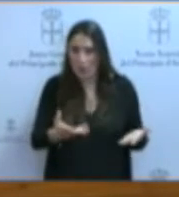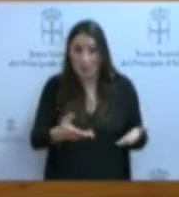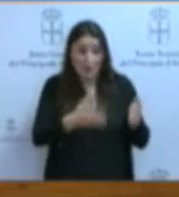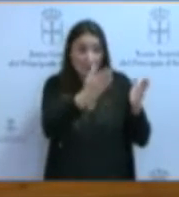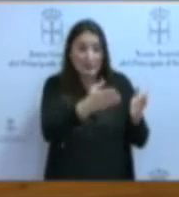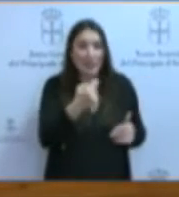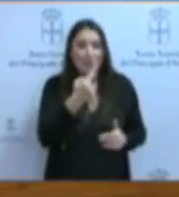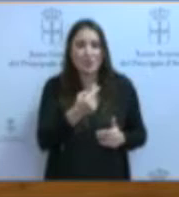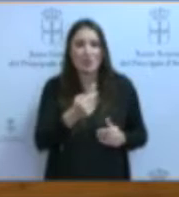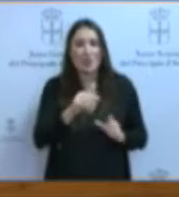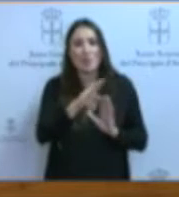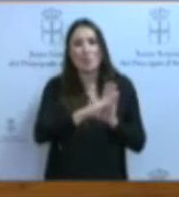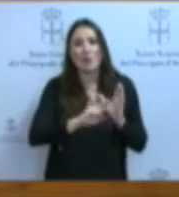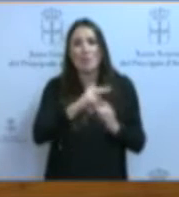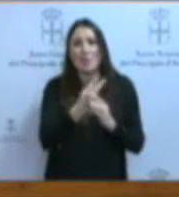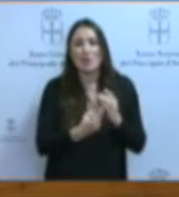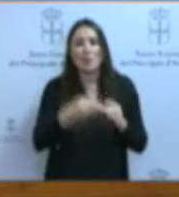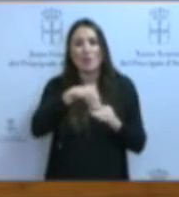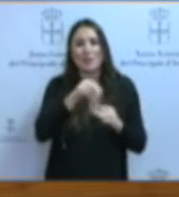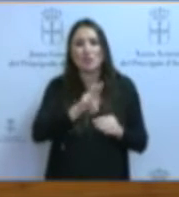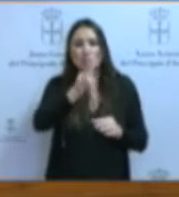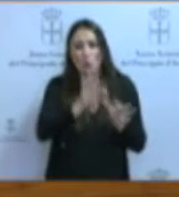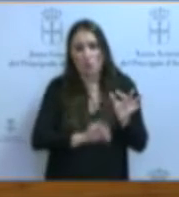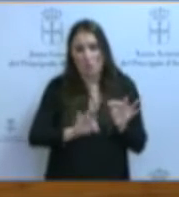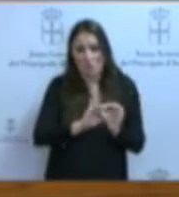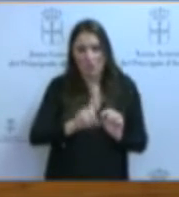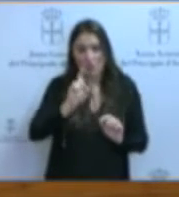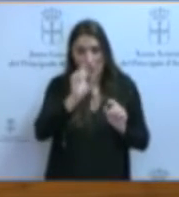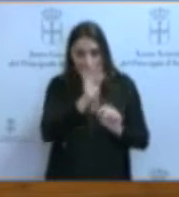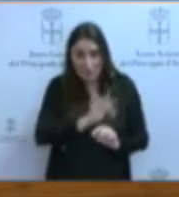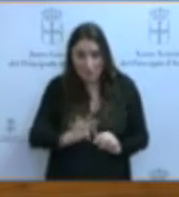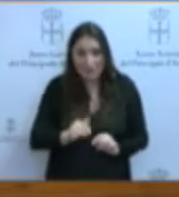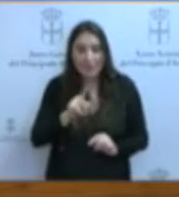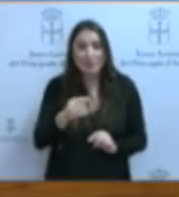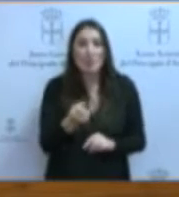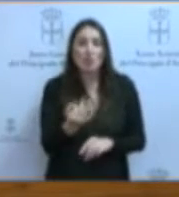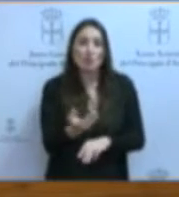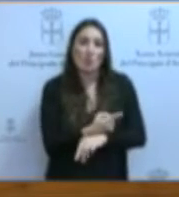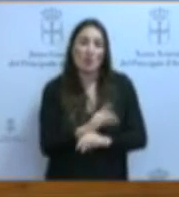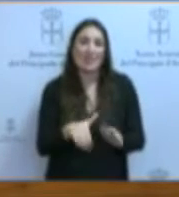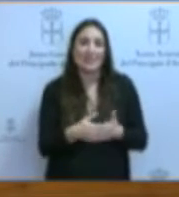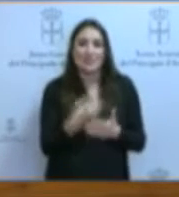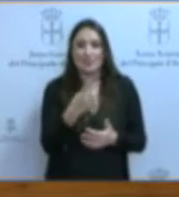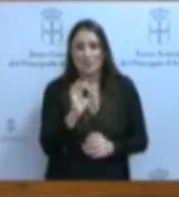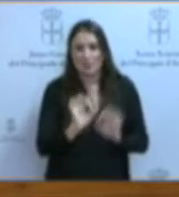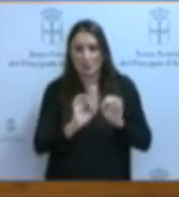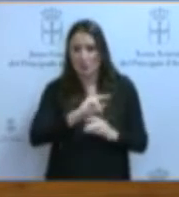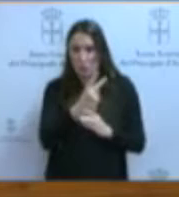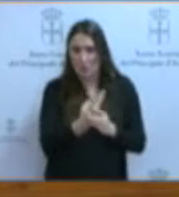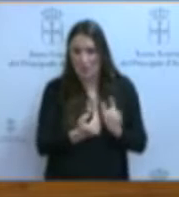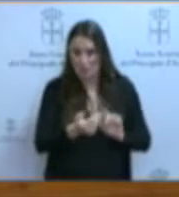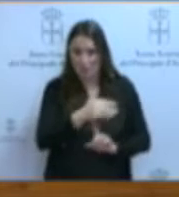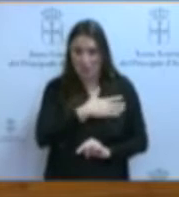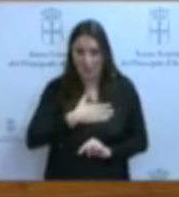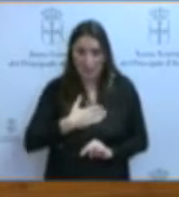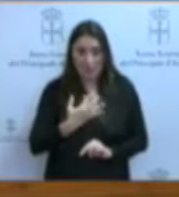implantar el programa bilingüe en el segundo ciclo de educación infantil y aumentar el número de horas hasta el 30%. Queremos insistir